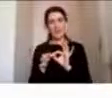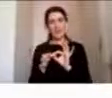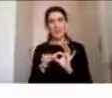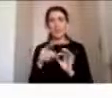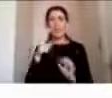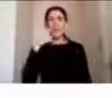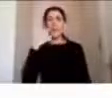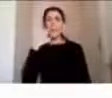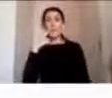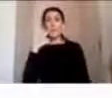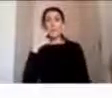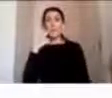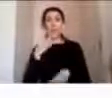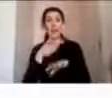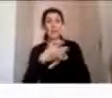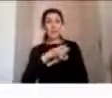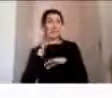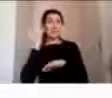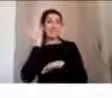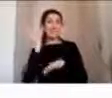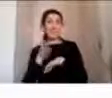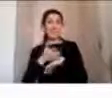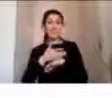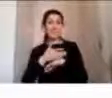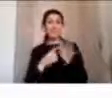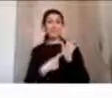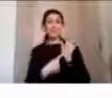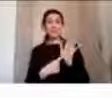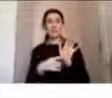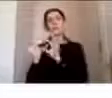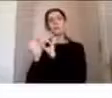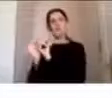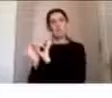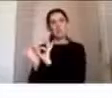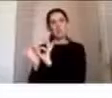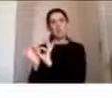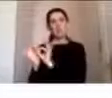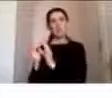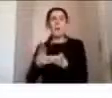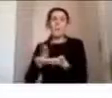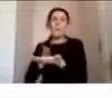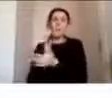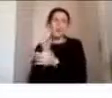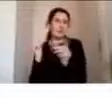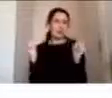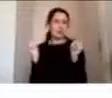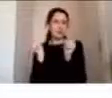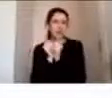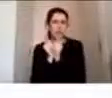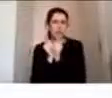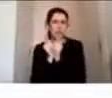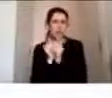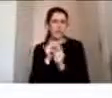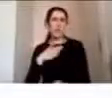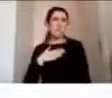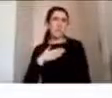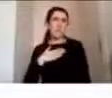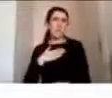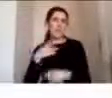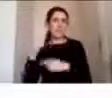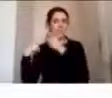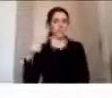presentaciones para empezar me gustaría contarles muy en breve un poquito de mí soy